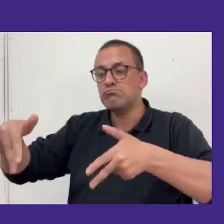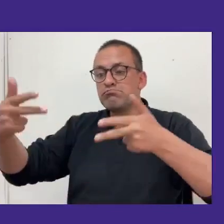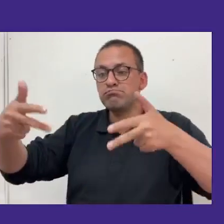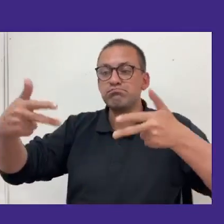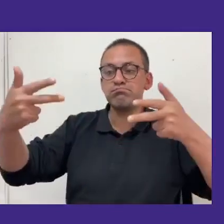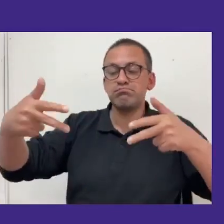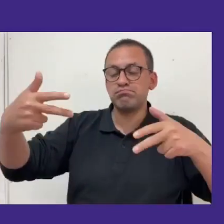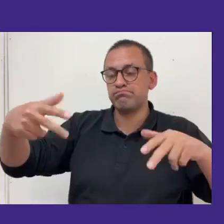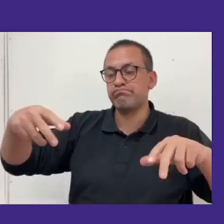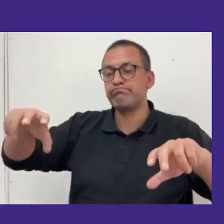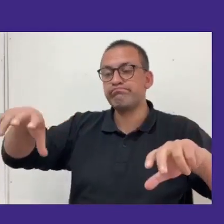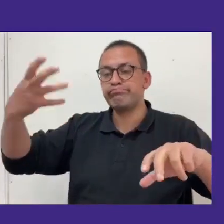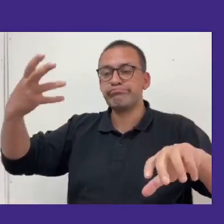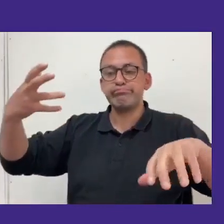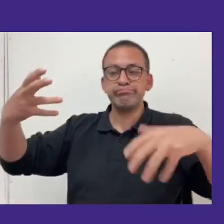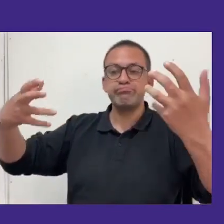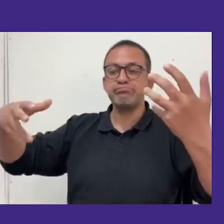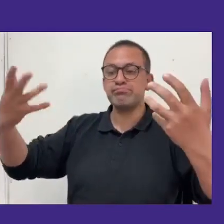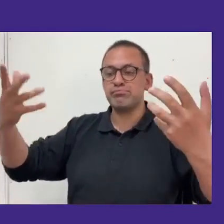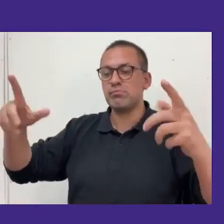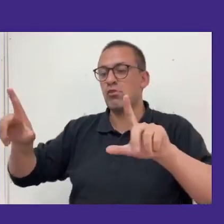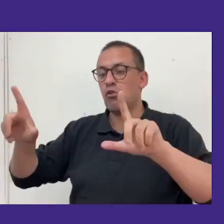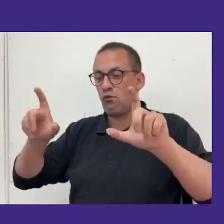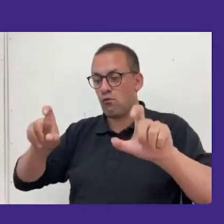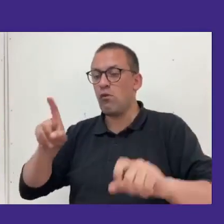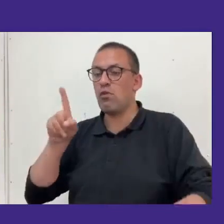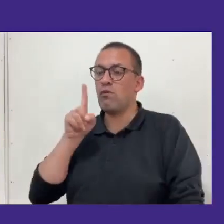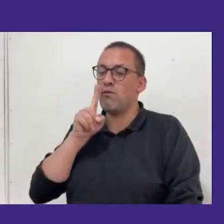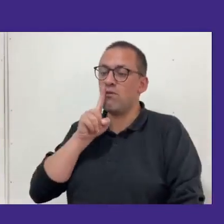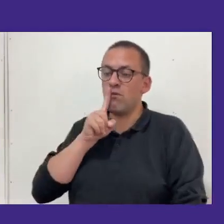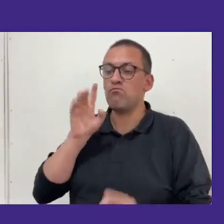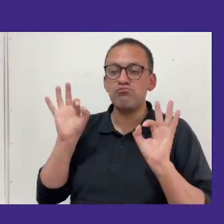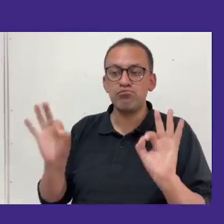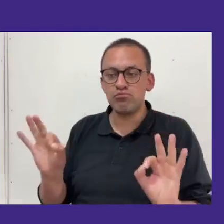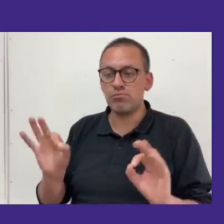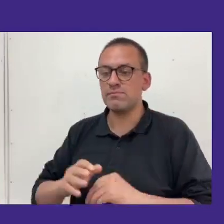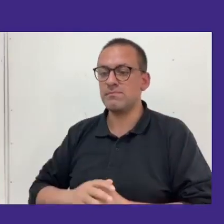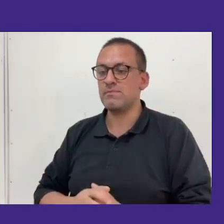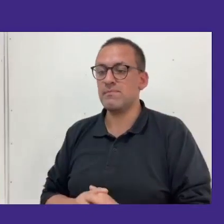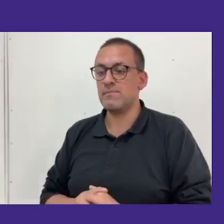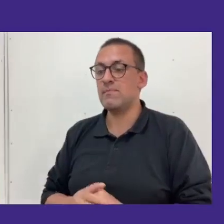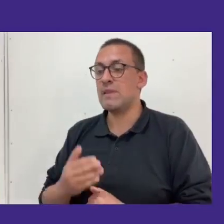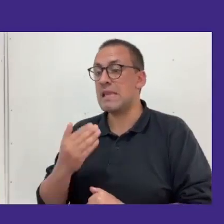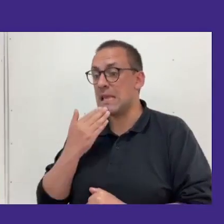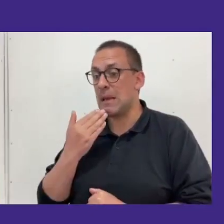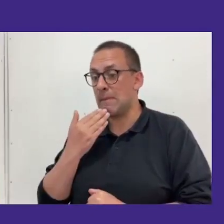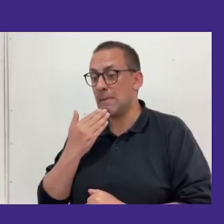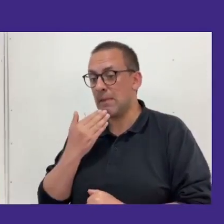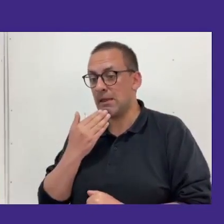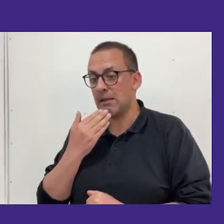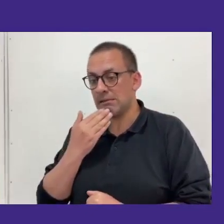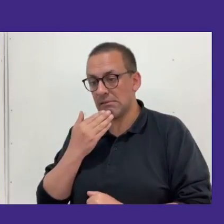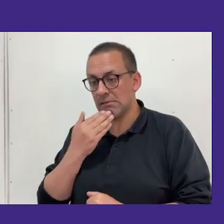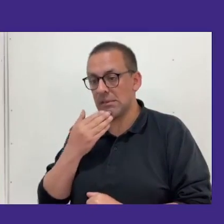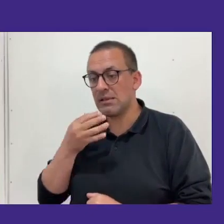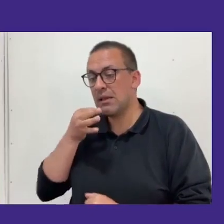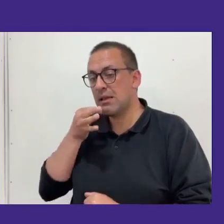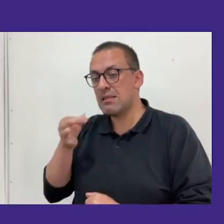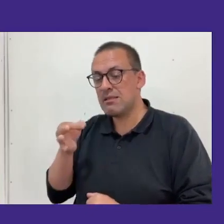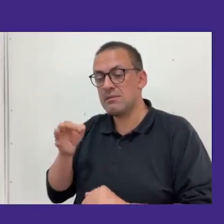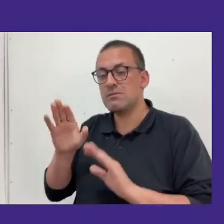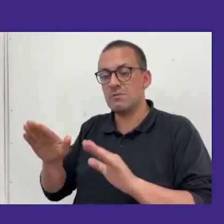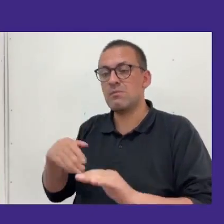activar su cámara para poder sacar la foto oficial y también me quería unir a las palabras que mencionaba Andrea